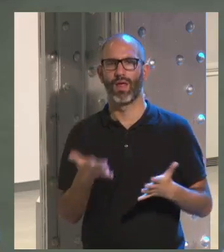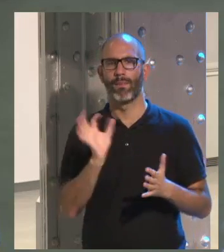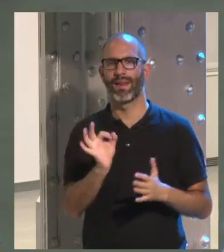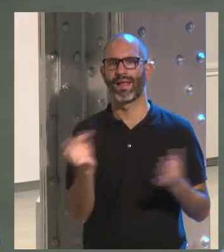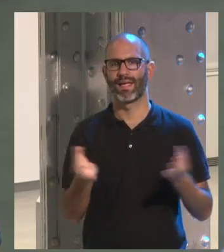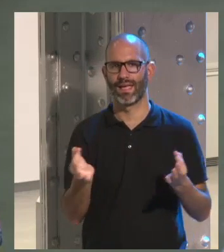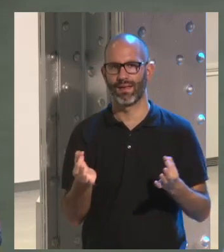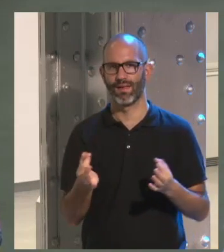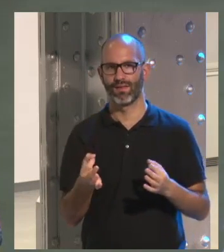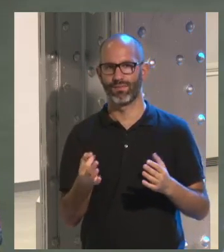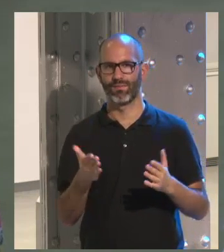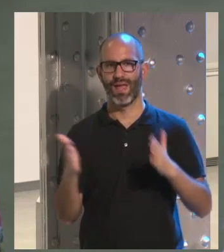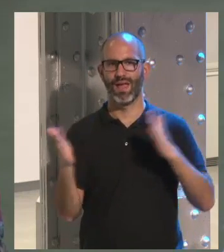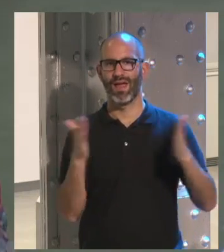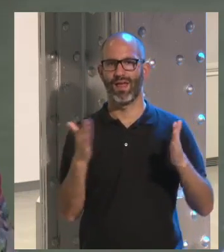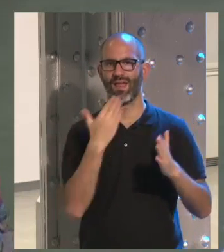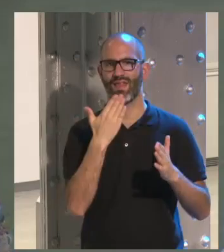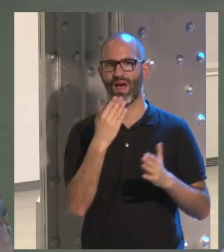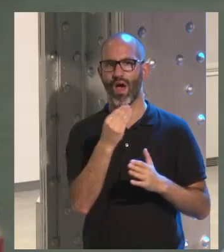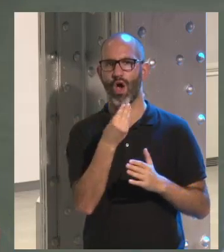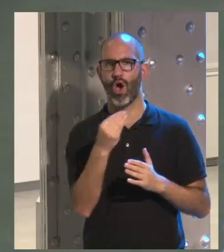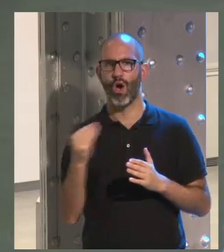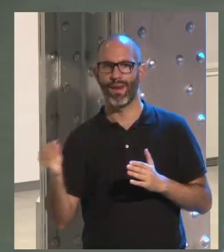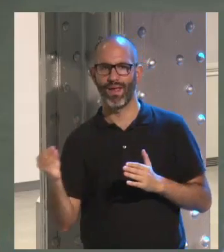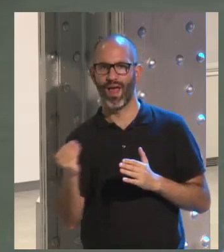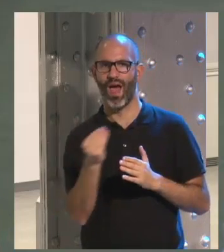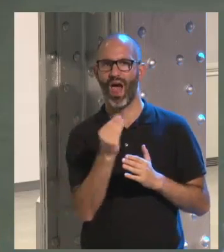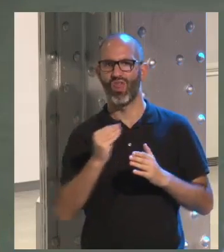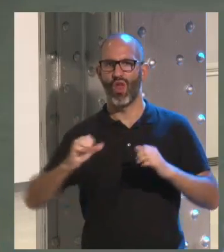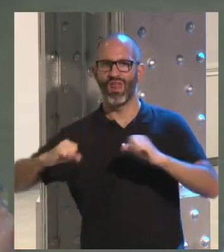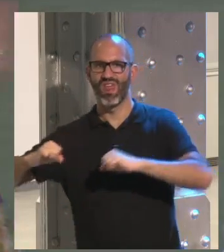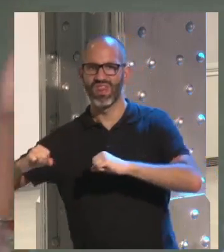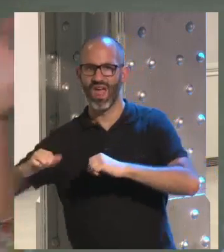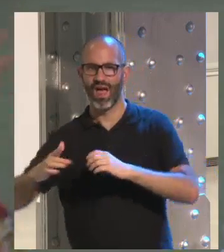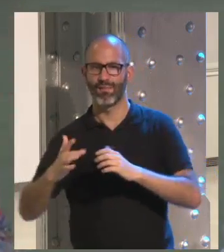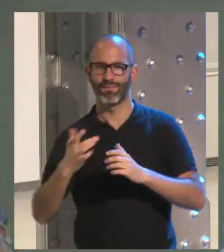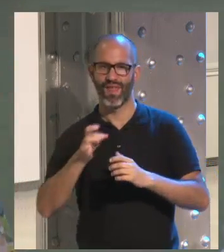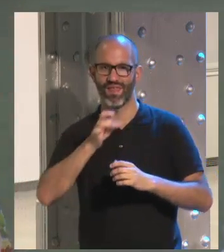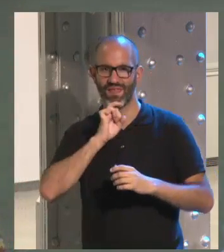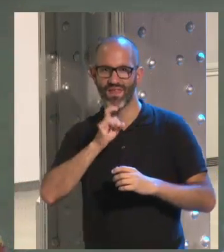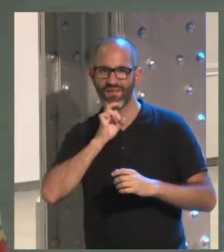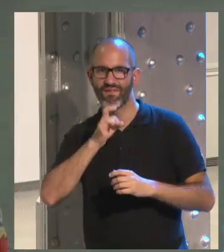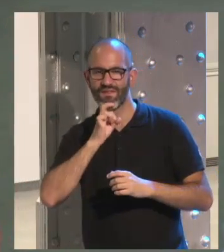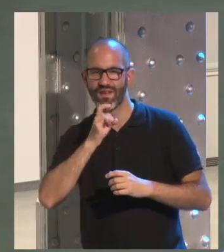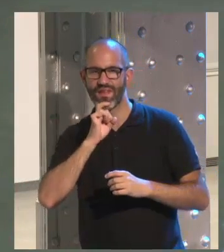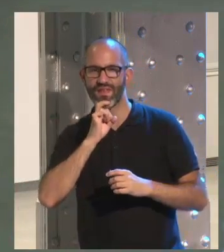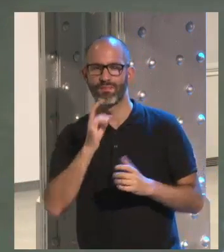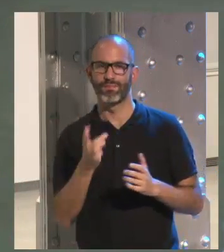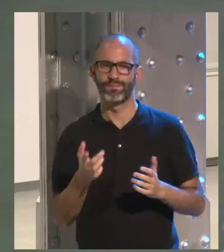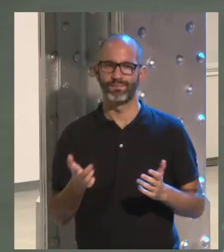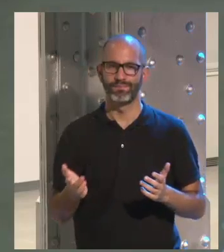es difícil ya en la adolescencia es decir el adolescente ya es difícil que los padres quizás ahí Nuria puede decirnos algo